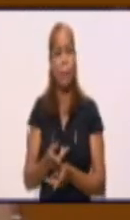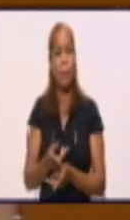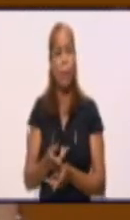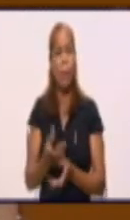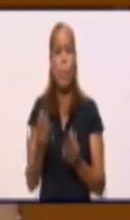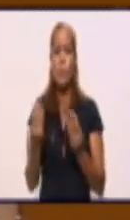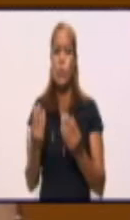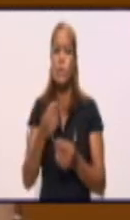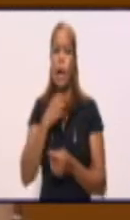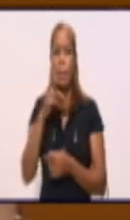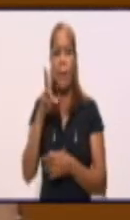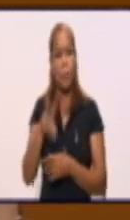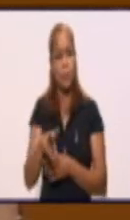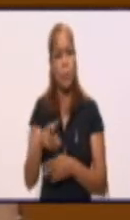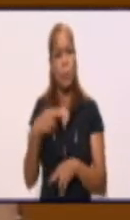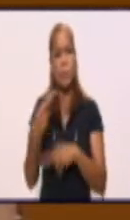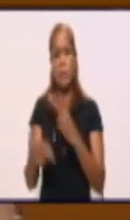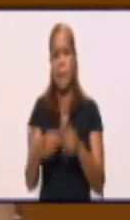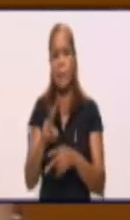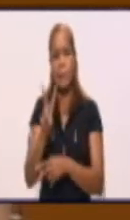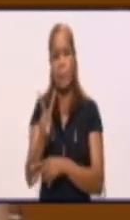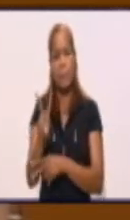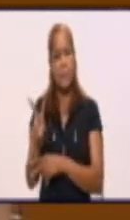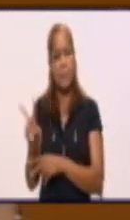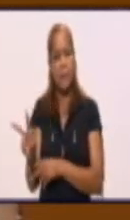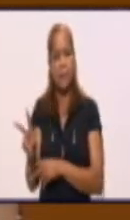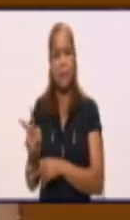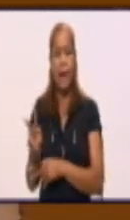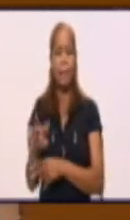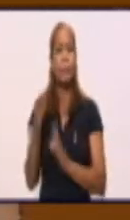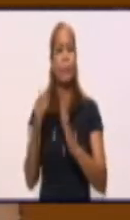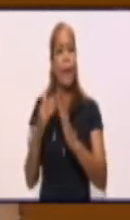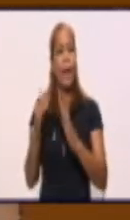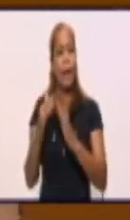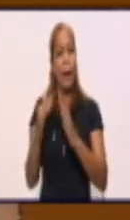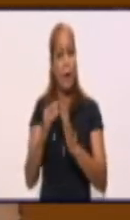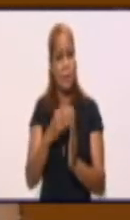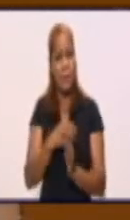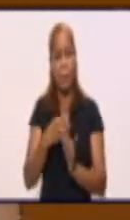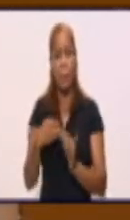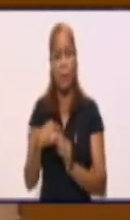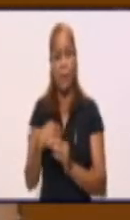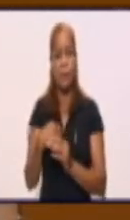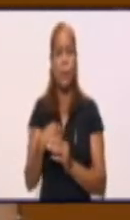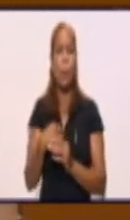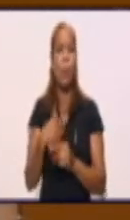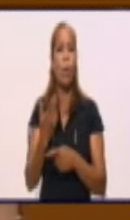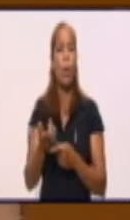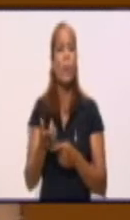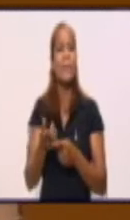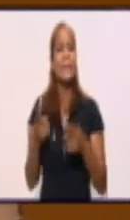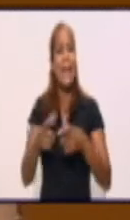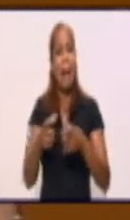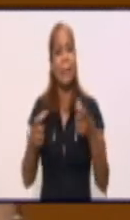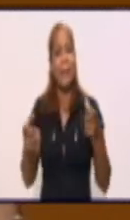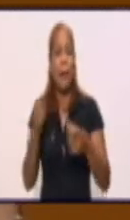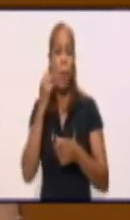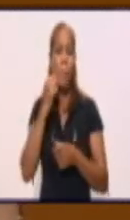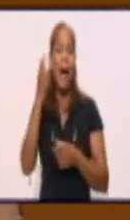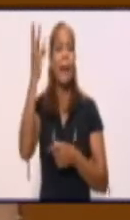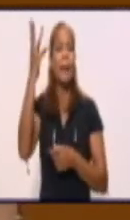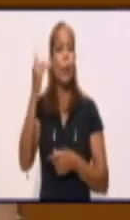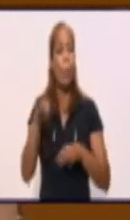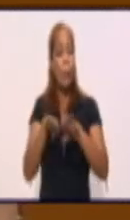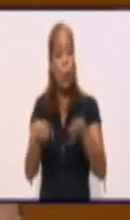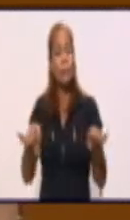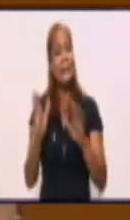se incrementó el número de camas, se aplican los nuevos protocolos, ya se comenzaron a aplicar los nuevos protocolos, con